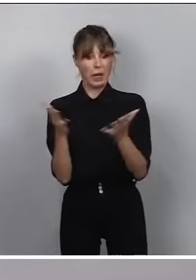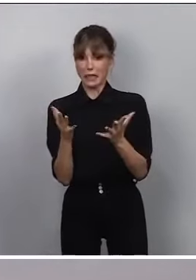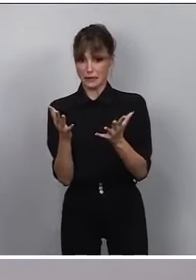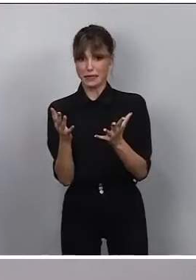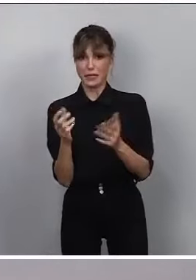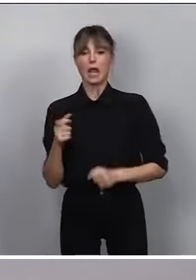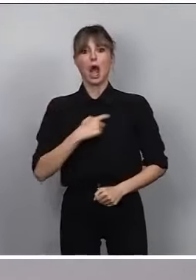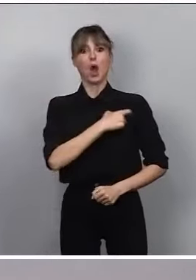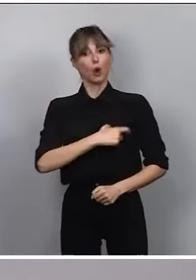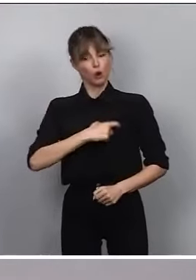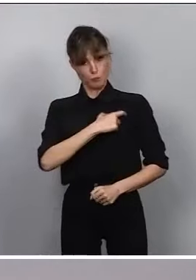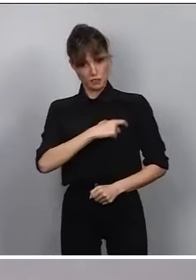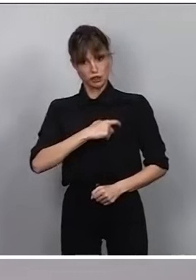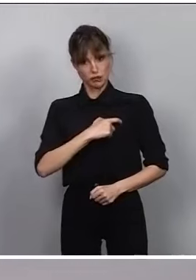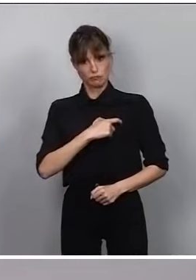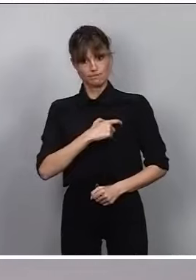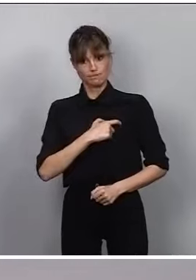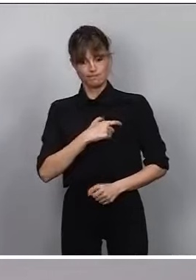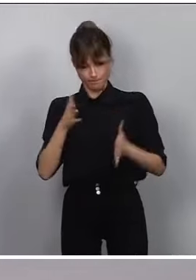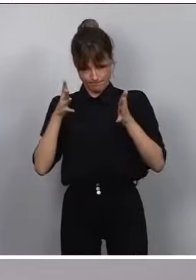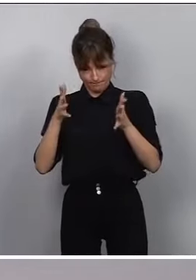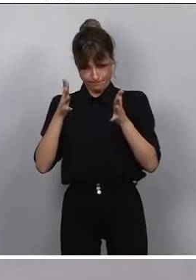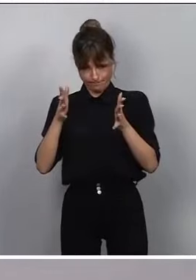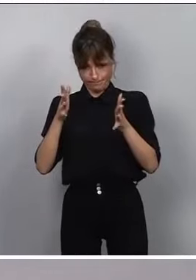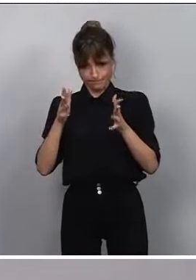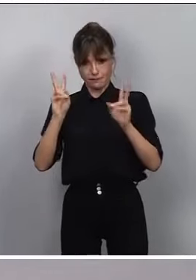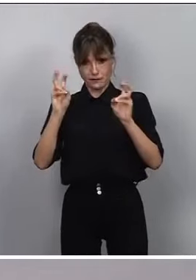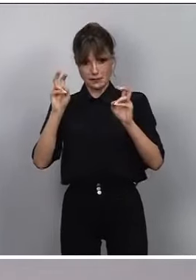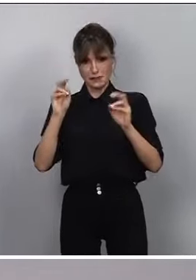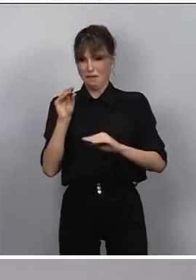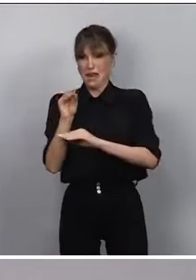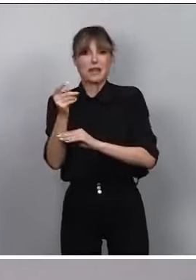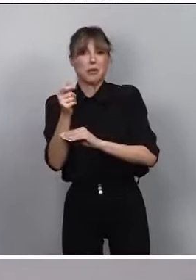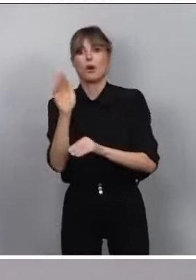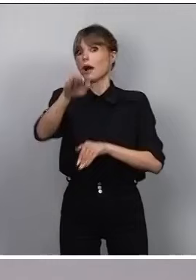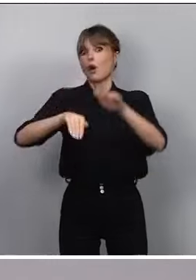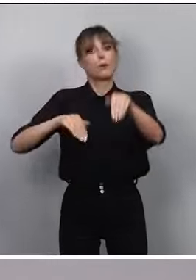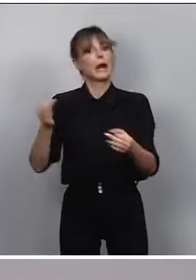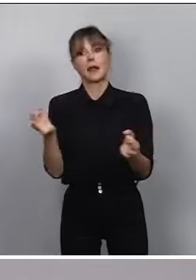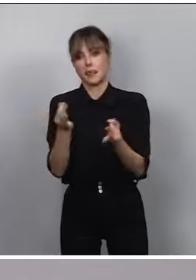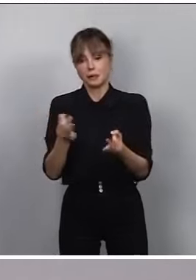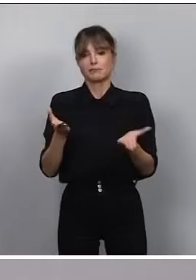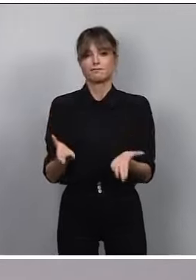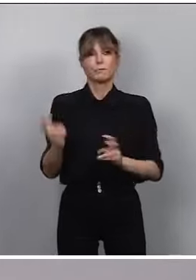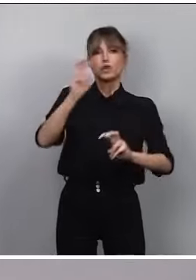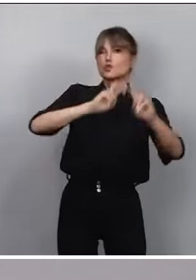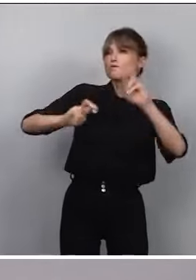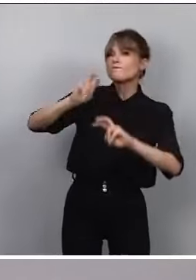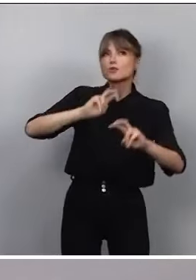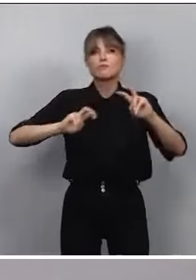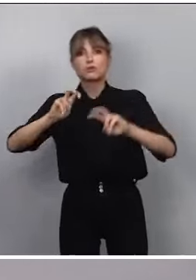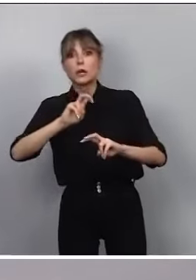la comisión que se debe dedicar a abordar esa infrafinanciación y a buscar vías y soluciones